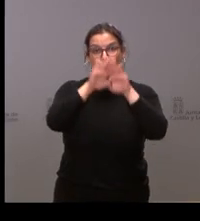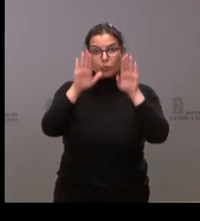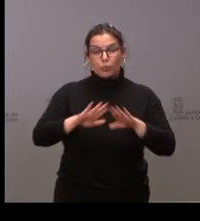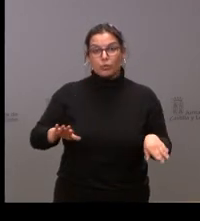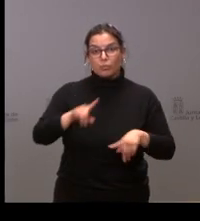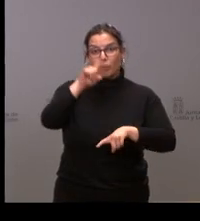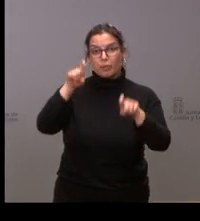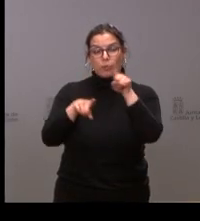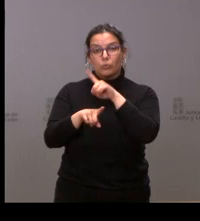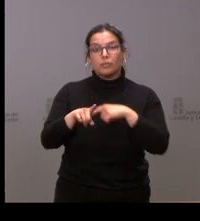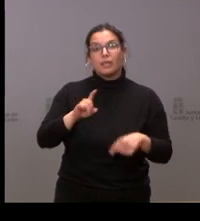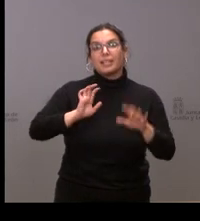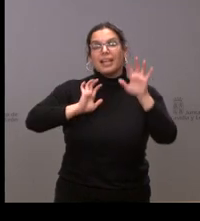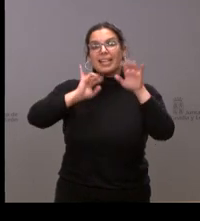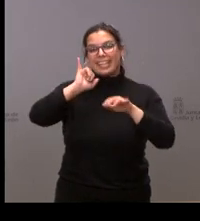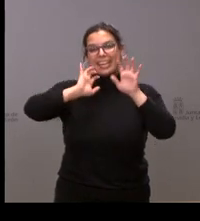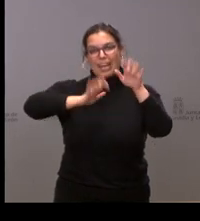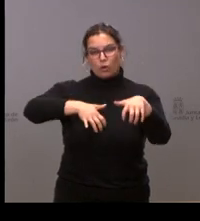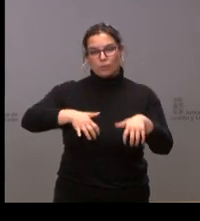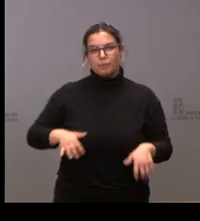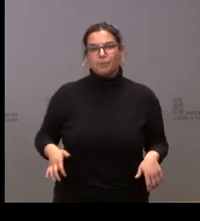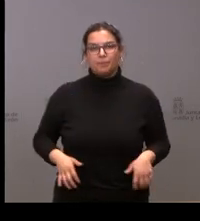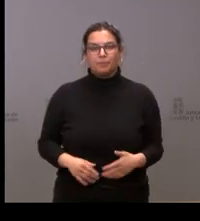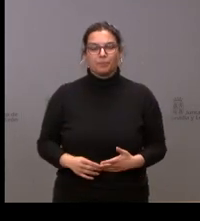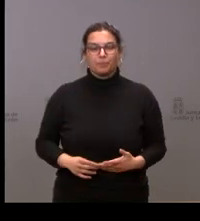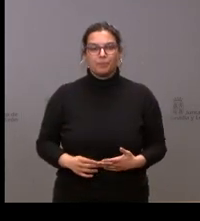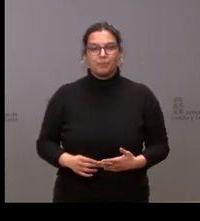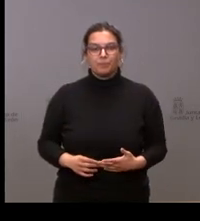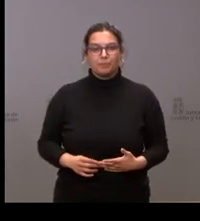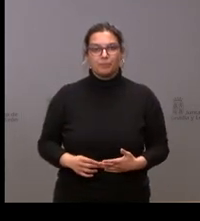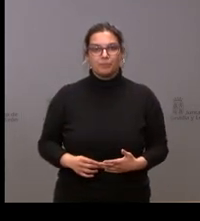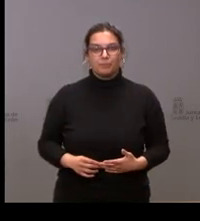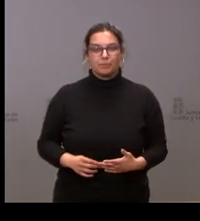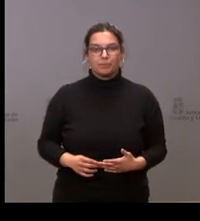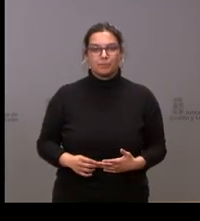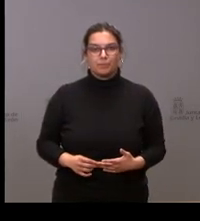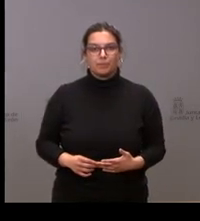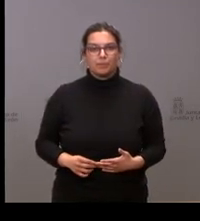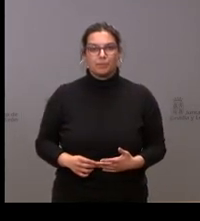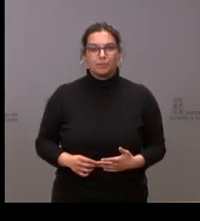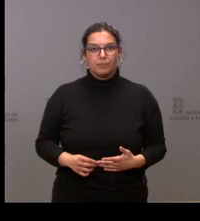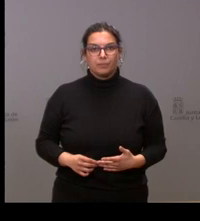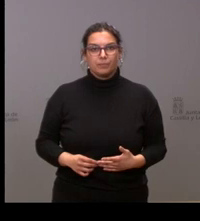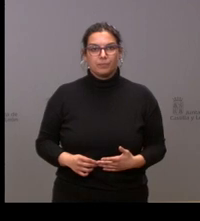turno de preguntas en León con Carlos Domínguez de Ileón. Adelante, buenas tardes o buenos días.